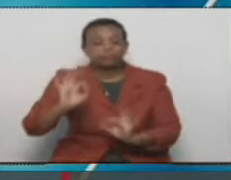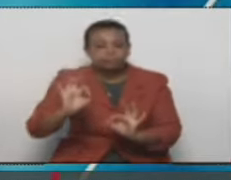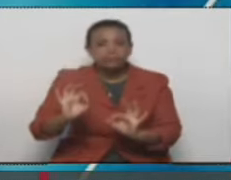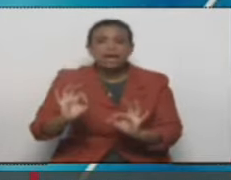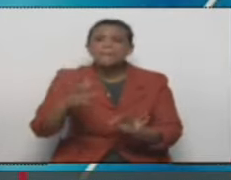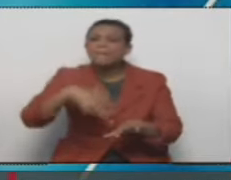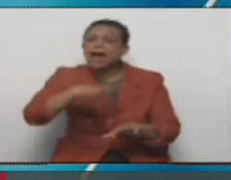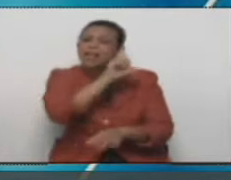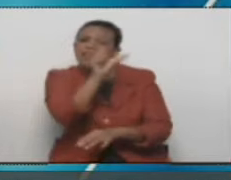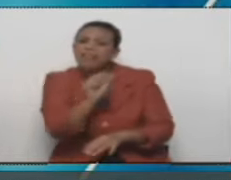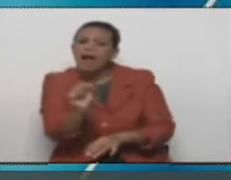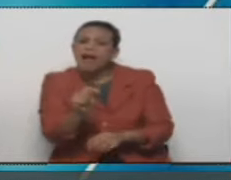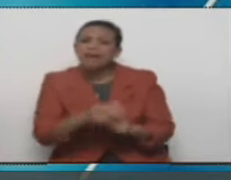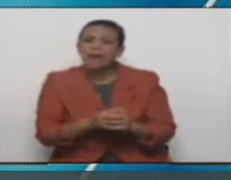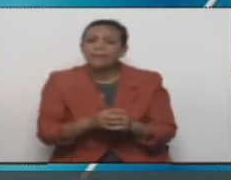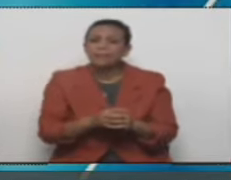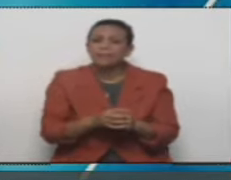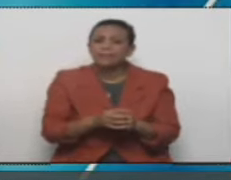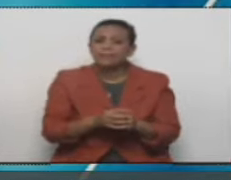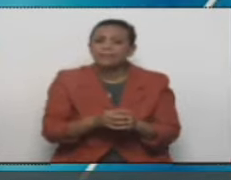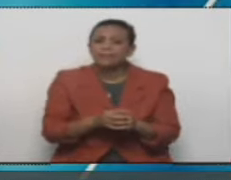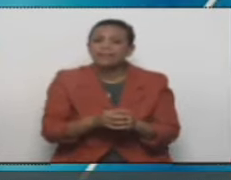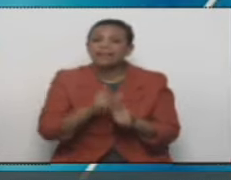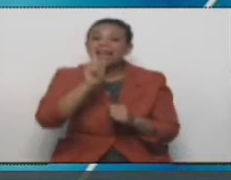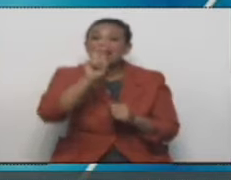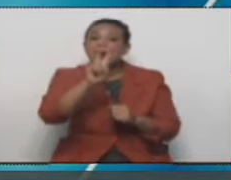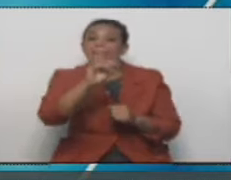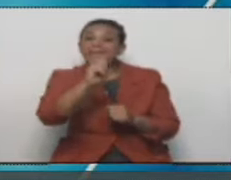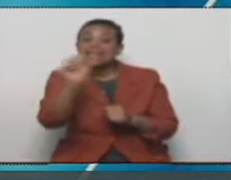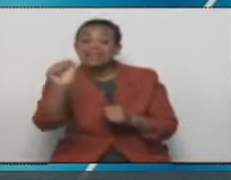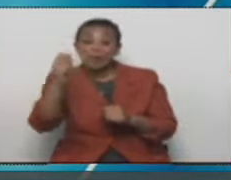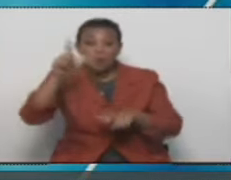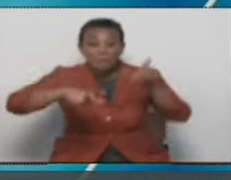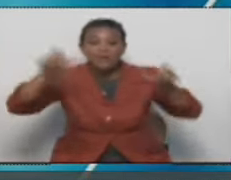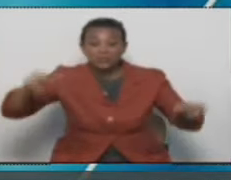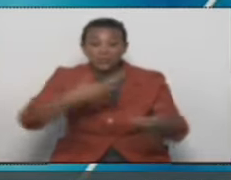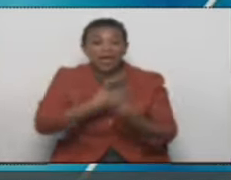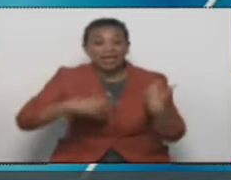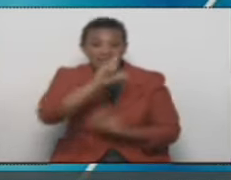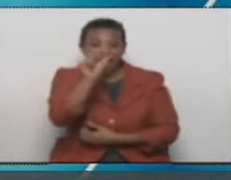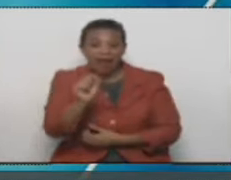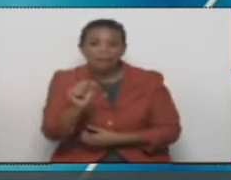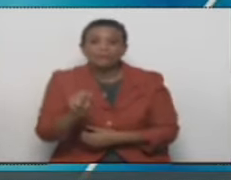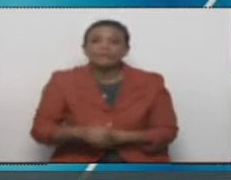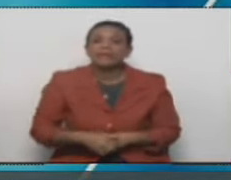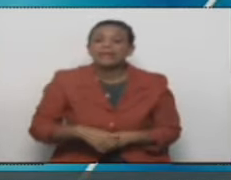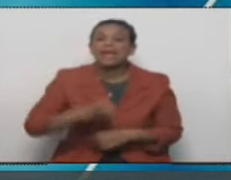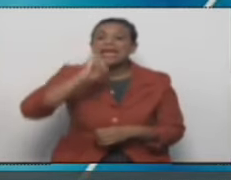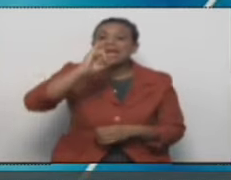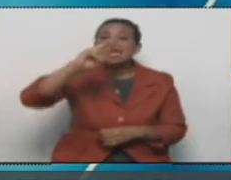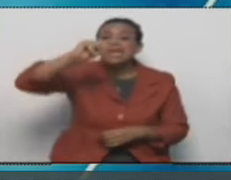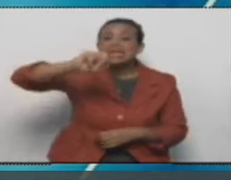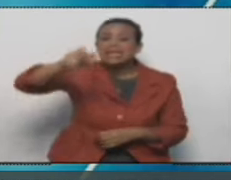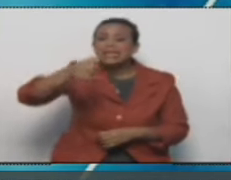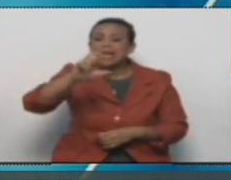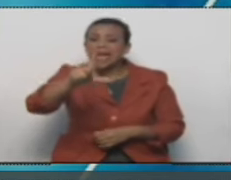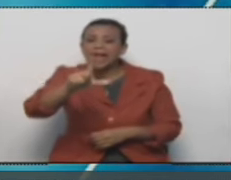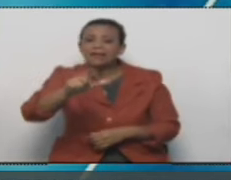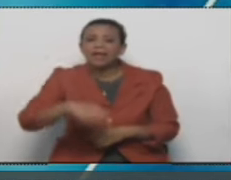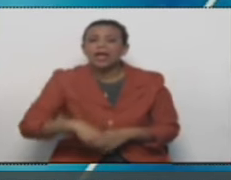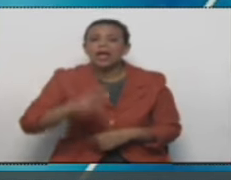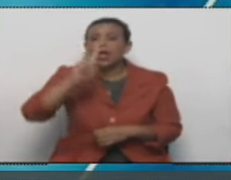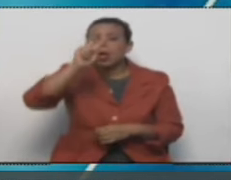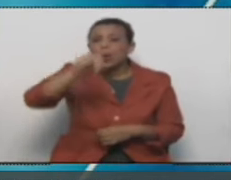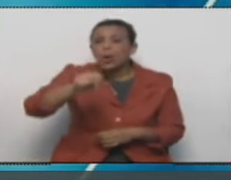qué parte de Italia? De la isla de Elba. Ah, mira, de todas partes de Italia. Inger Bor Herrera, presidente de New World